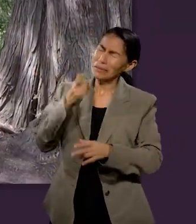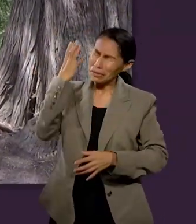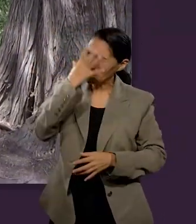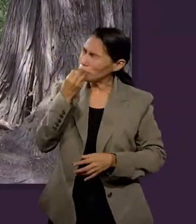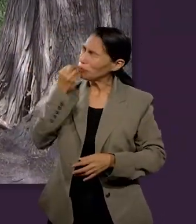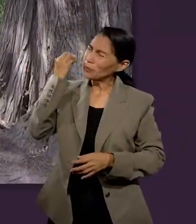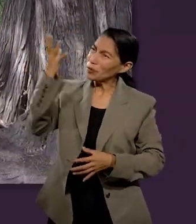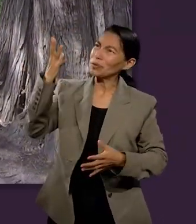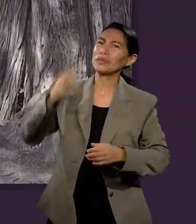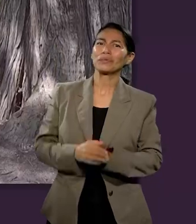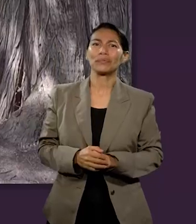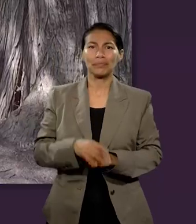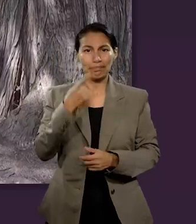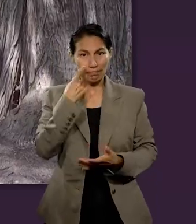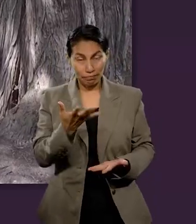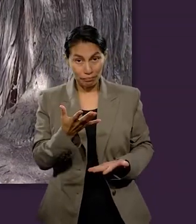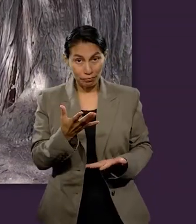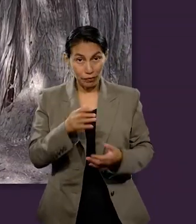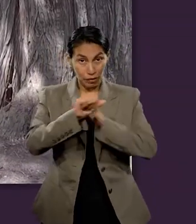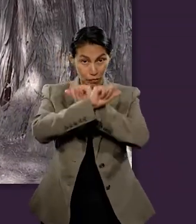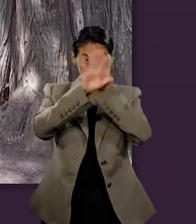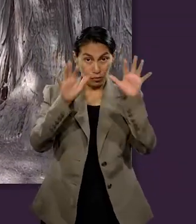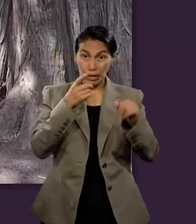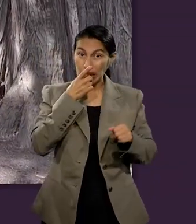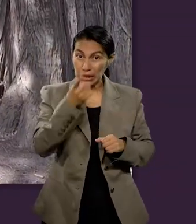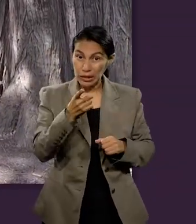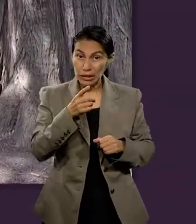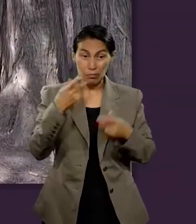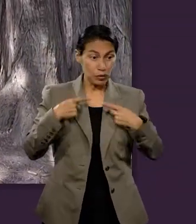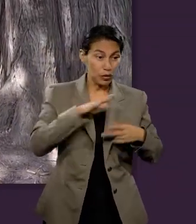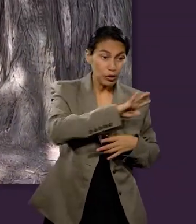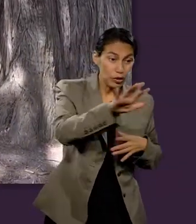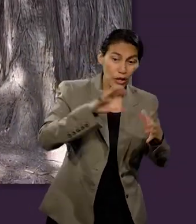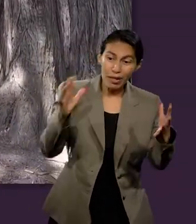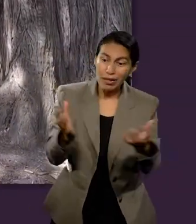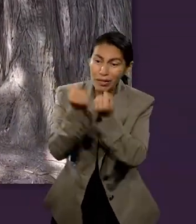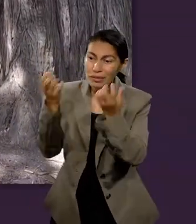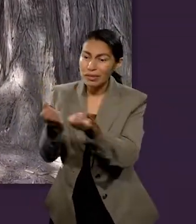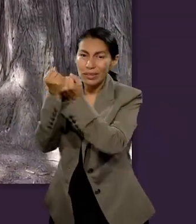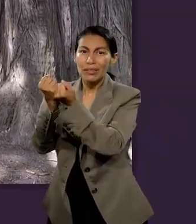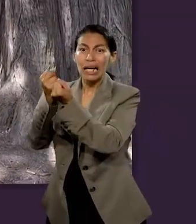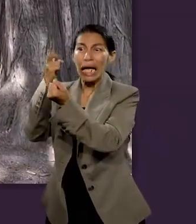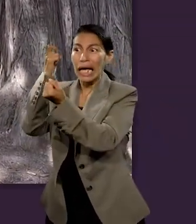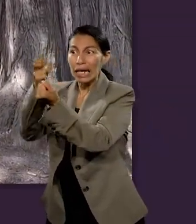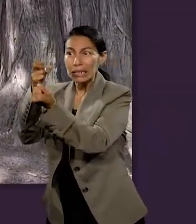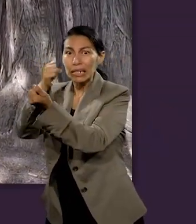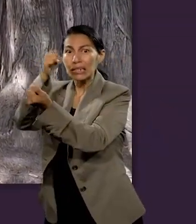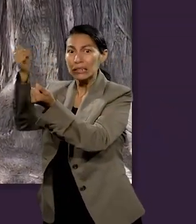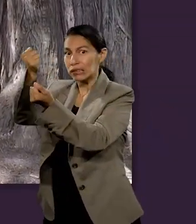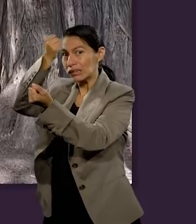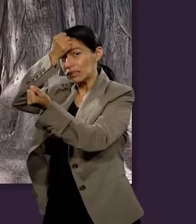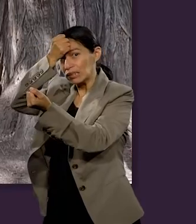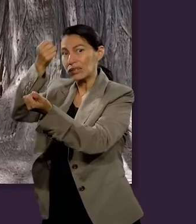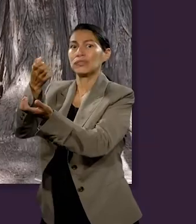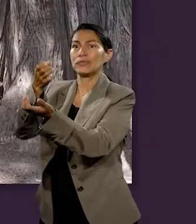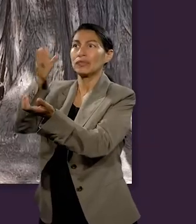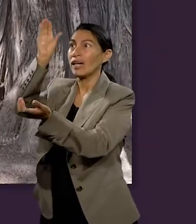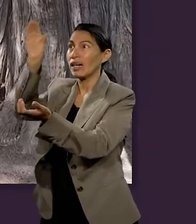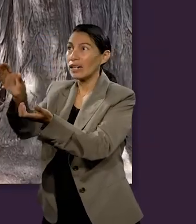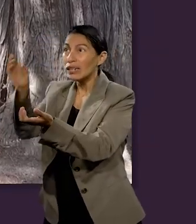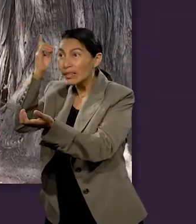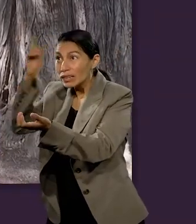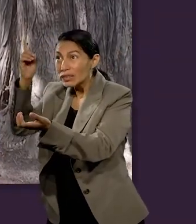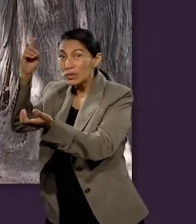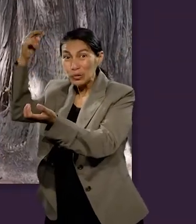Apocalipsis capítulo 7 dice en el contexto todavía del gran conflicto todavía no están los redimidos en el cielo. Dios